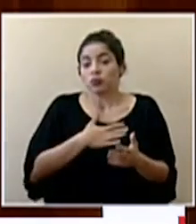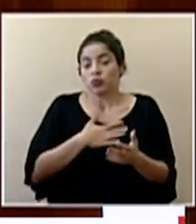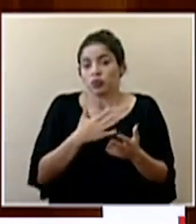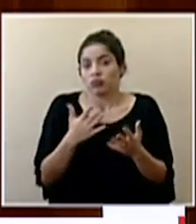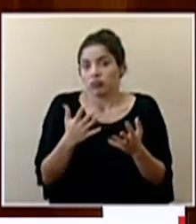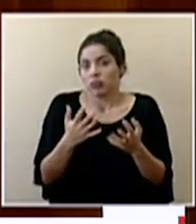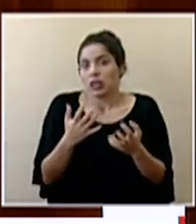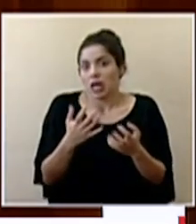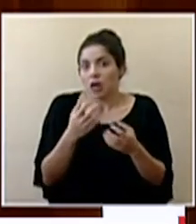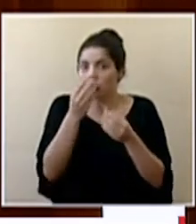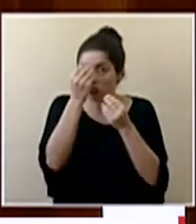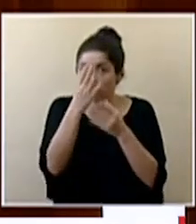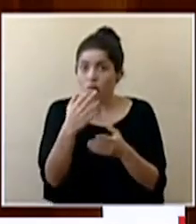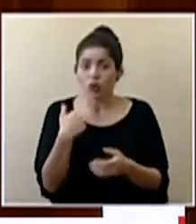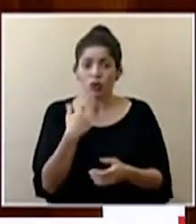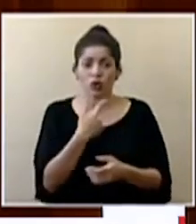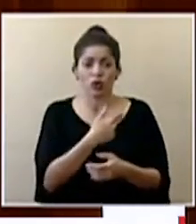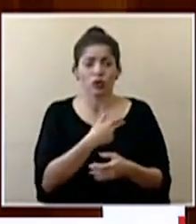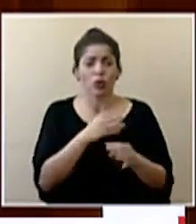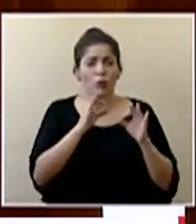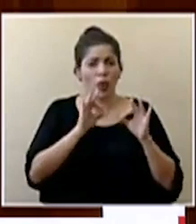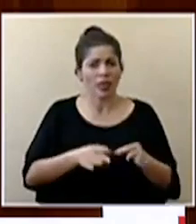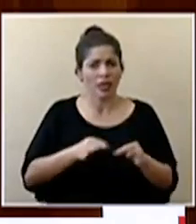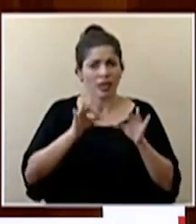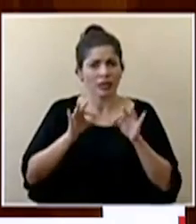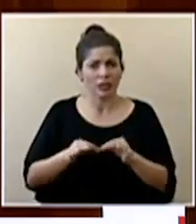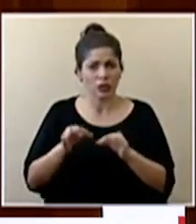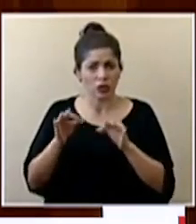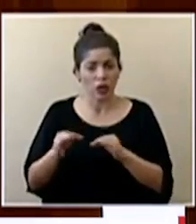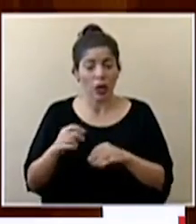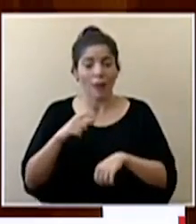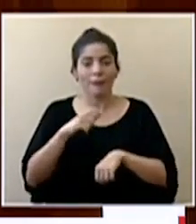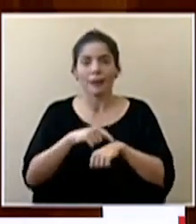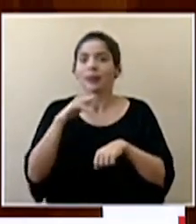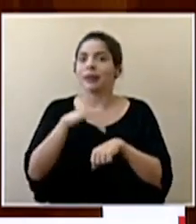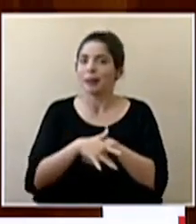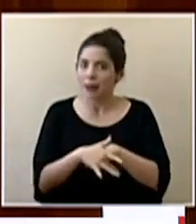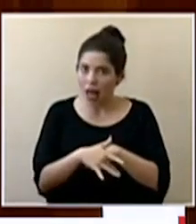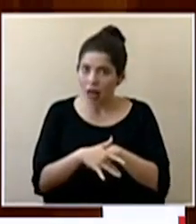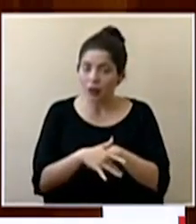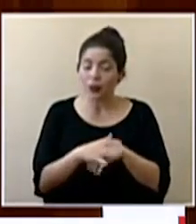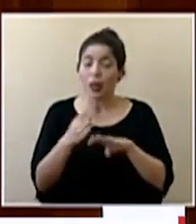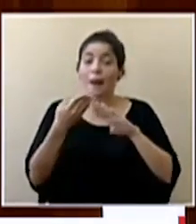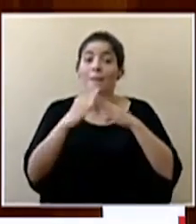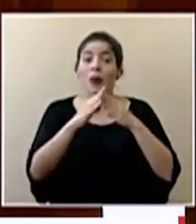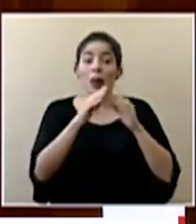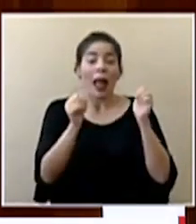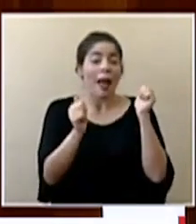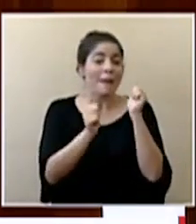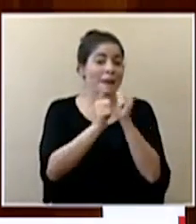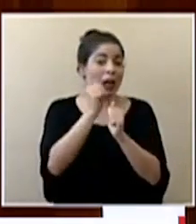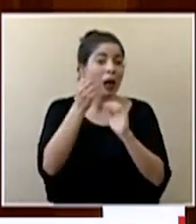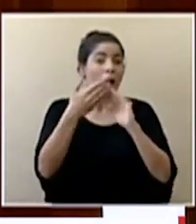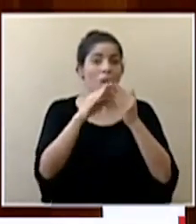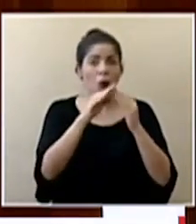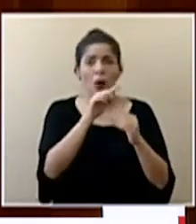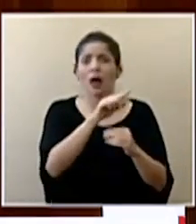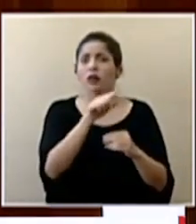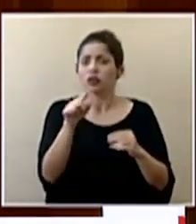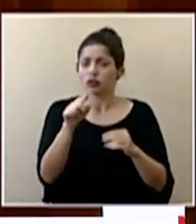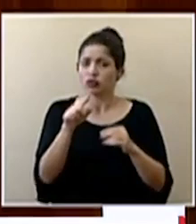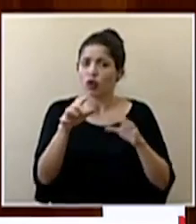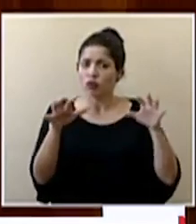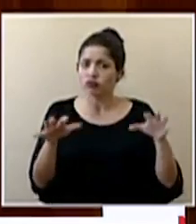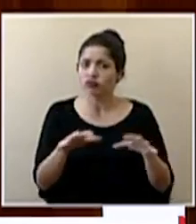indicar que hemos tomado decisiones en el momento oportuno que la población la gran mayoría de la población han estado haciendo